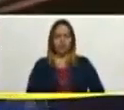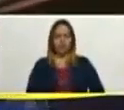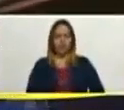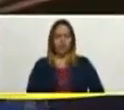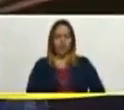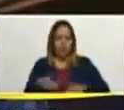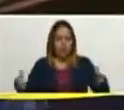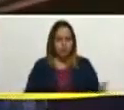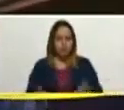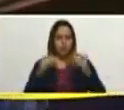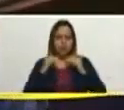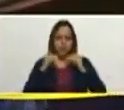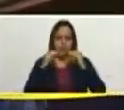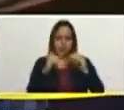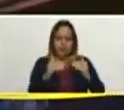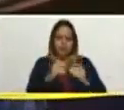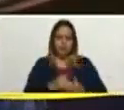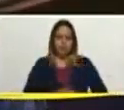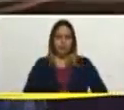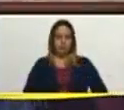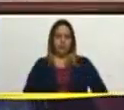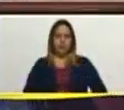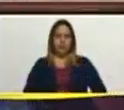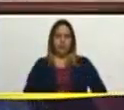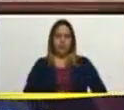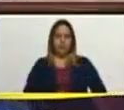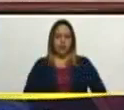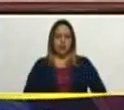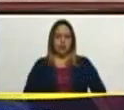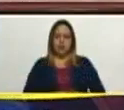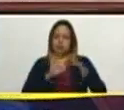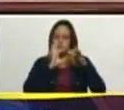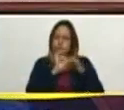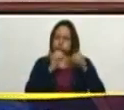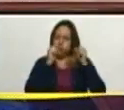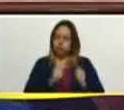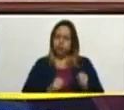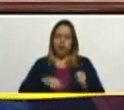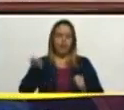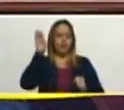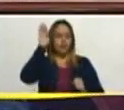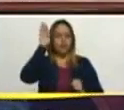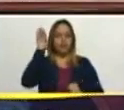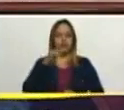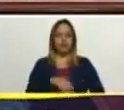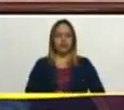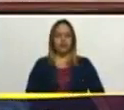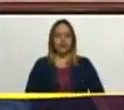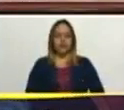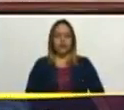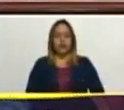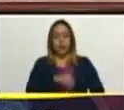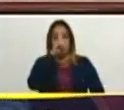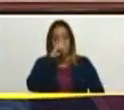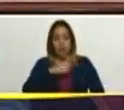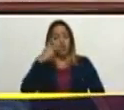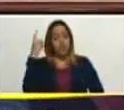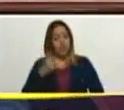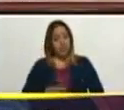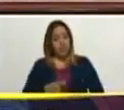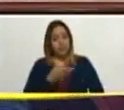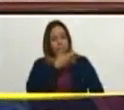recuperación sostenida, de consolidación hacia el futuro. Un año que tiene que ser